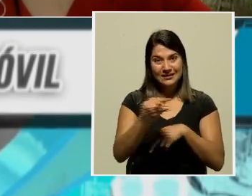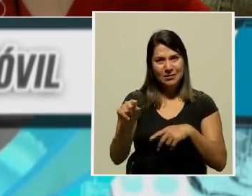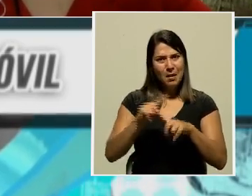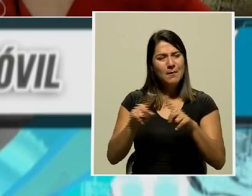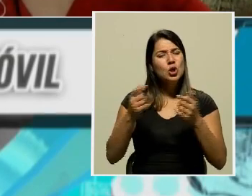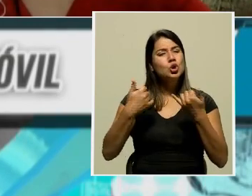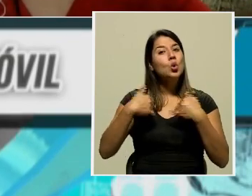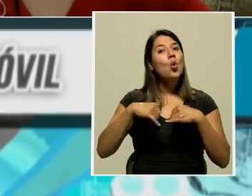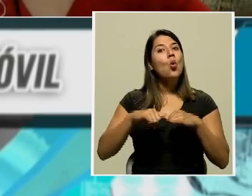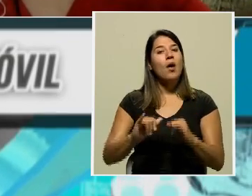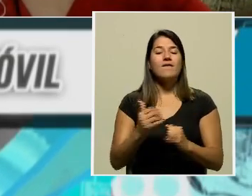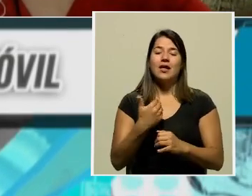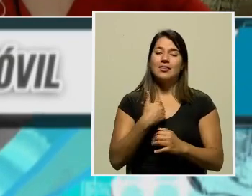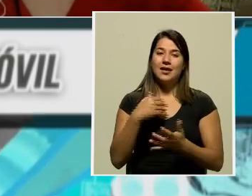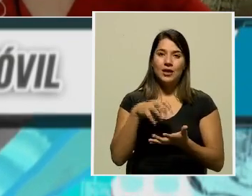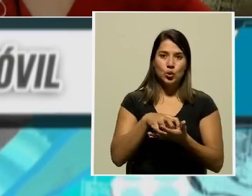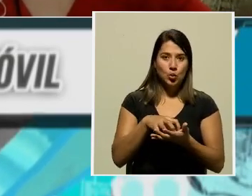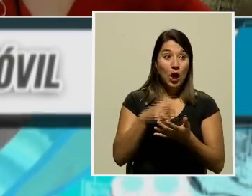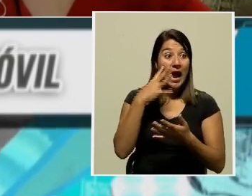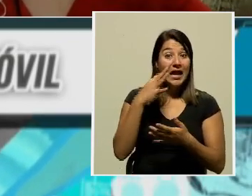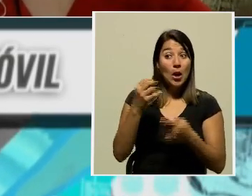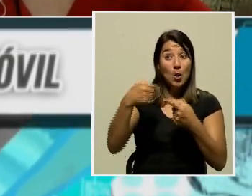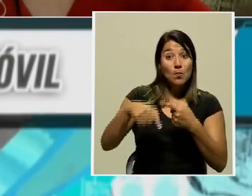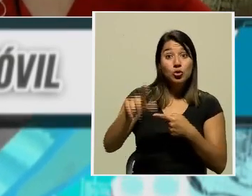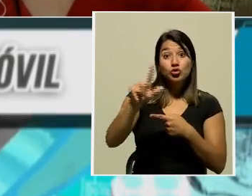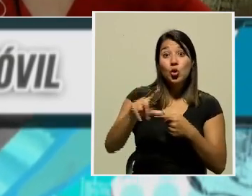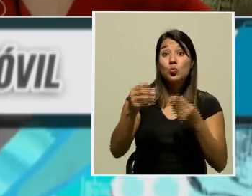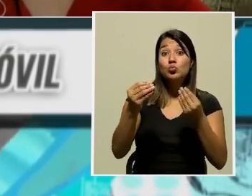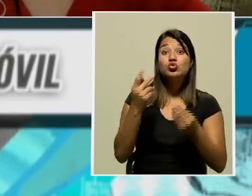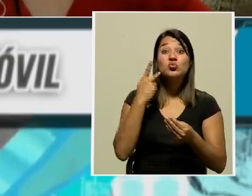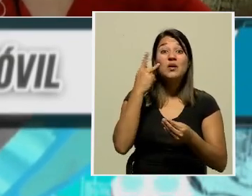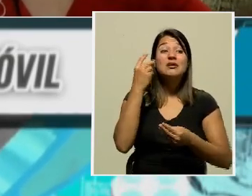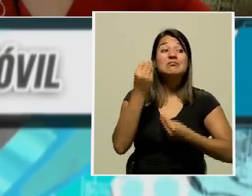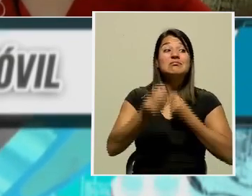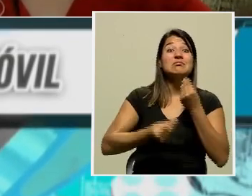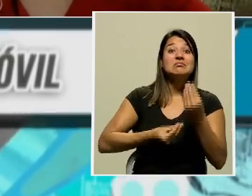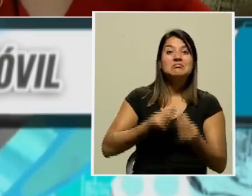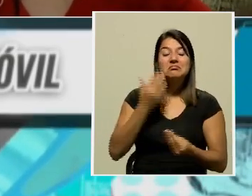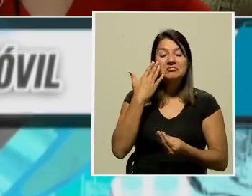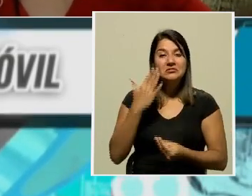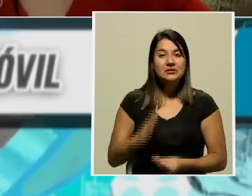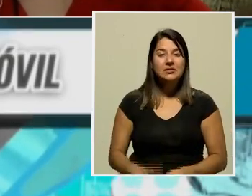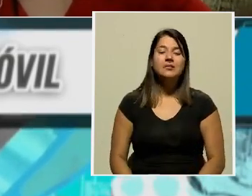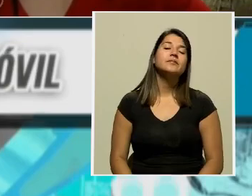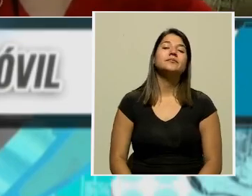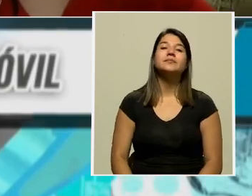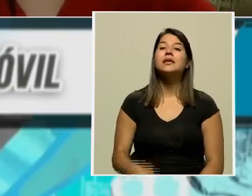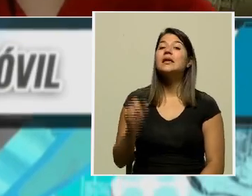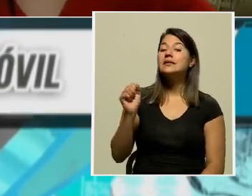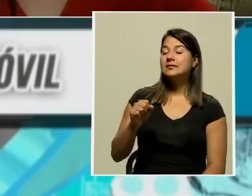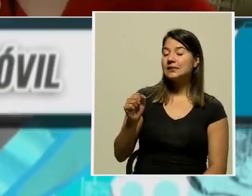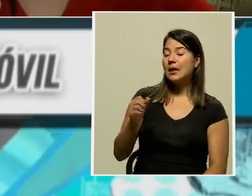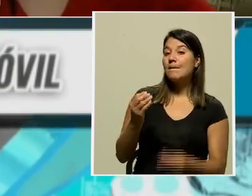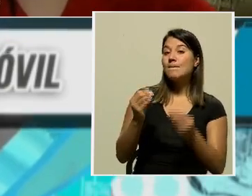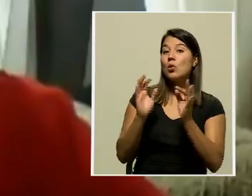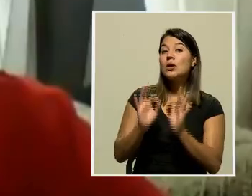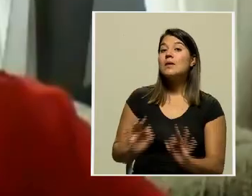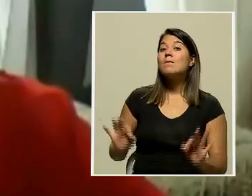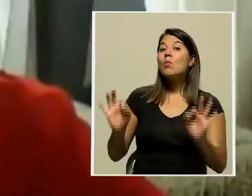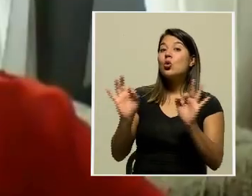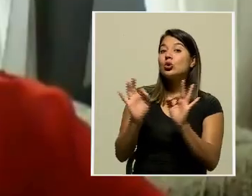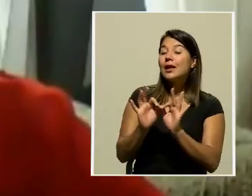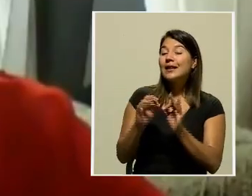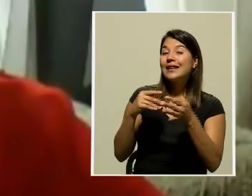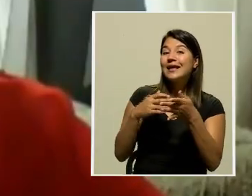quedan y yo creo que incluso llegará el propio lunes y hay padres que no sabrán qué hacer con sus hijos. Sí, es importante que las personas